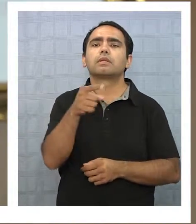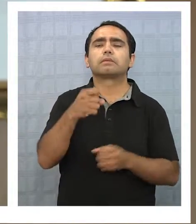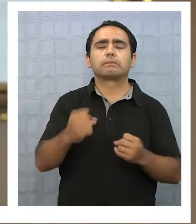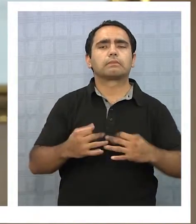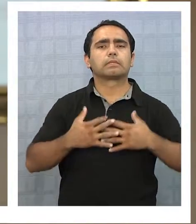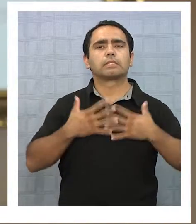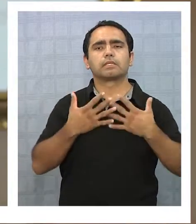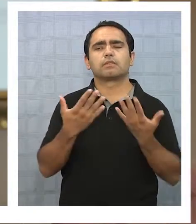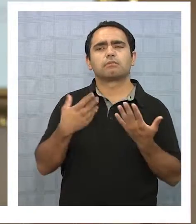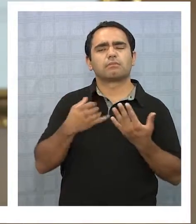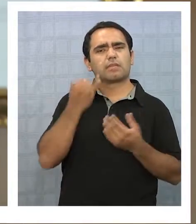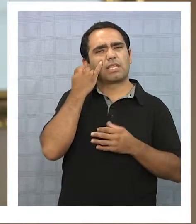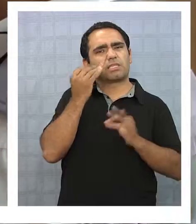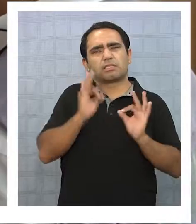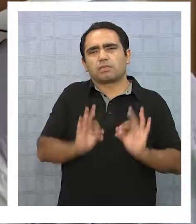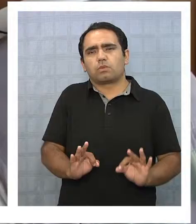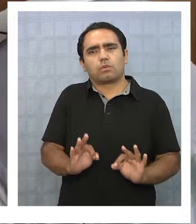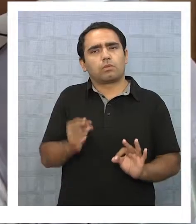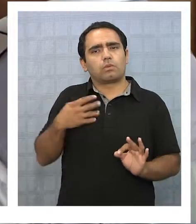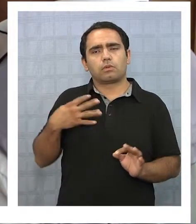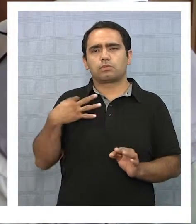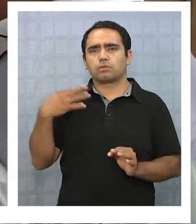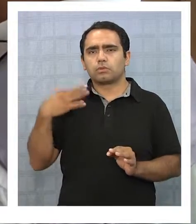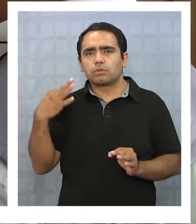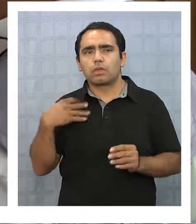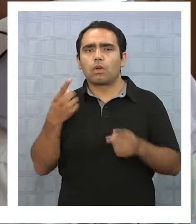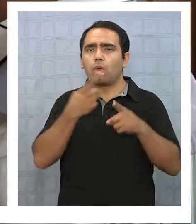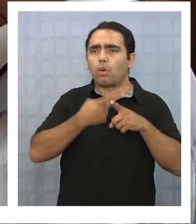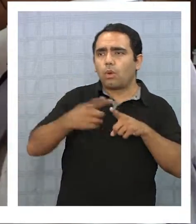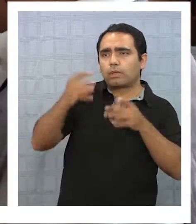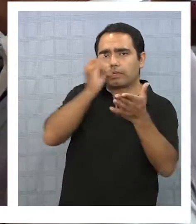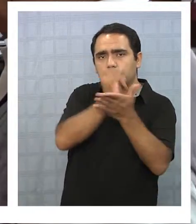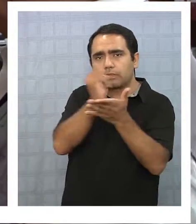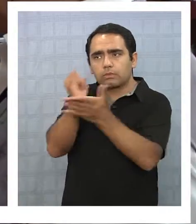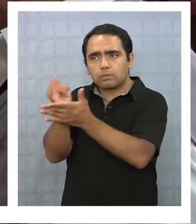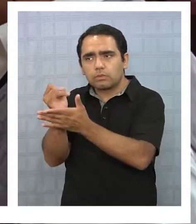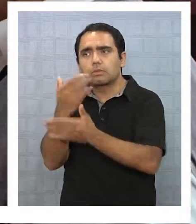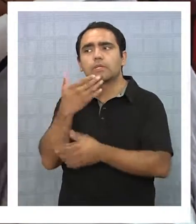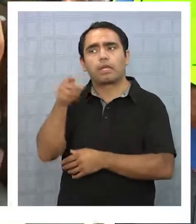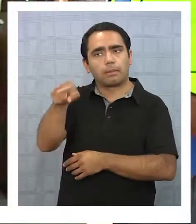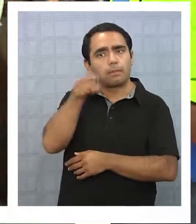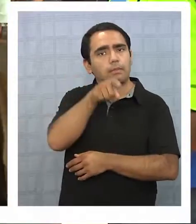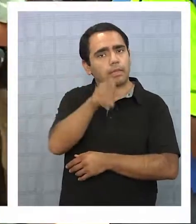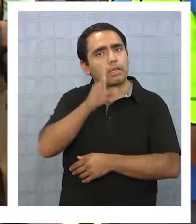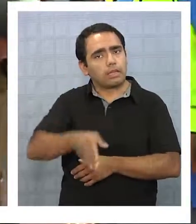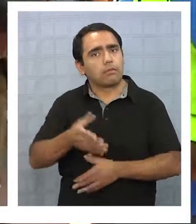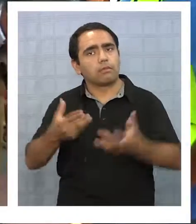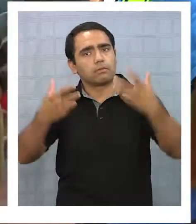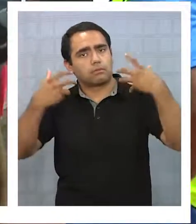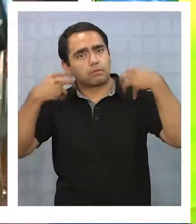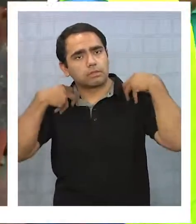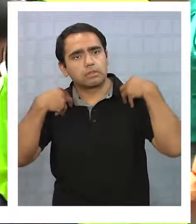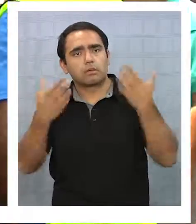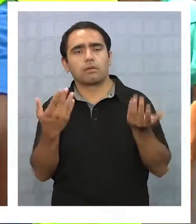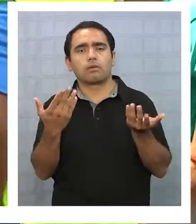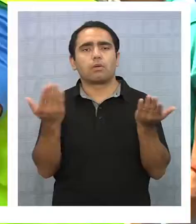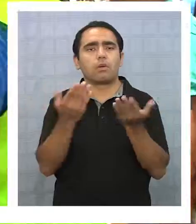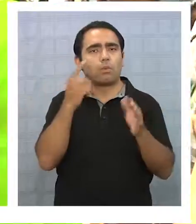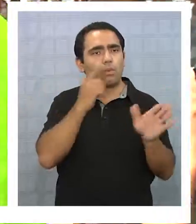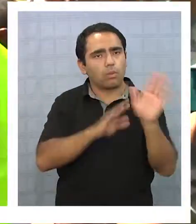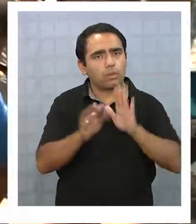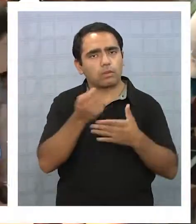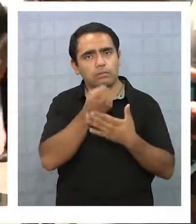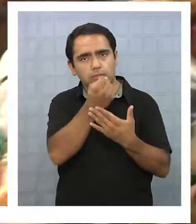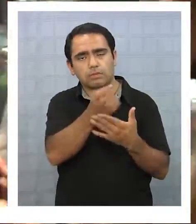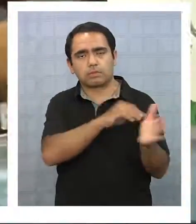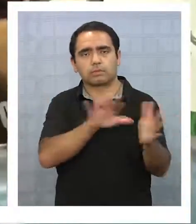que es la inseguridad ciudadana, en cual otra gente, otras instituciones, también se involucran en el tema